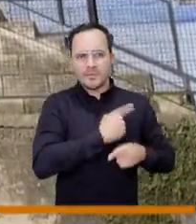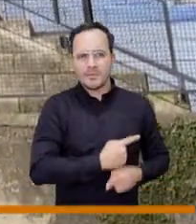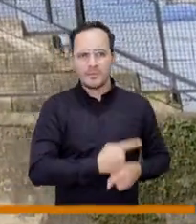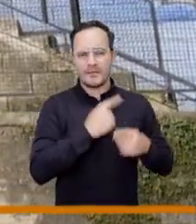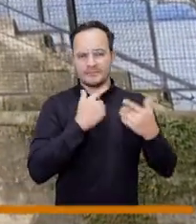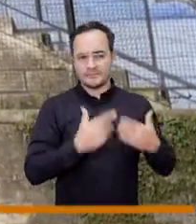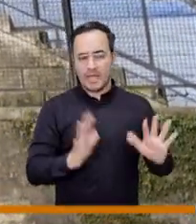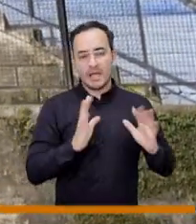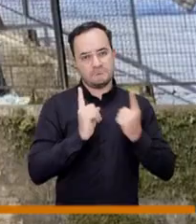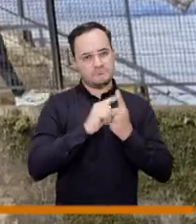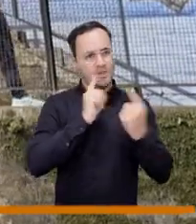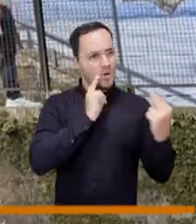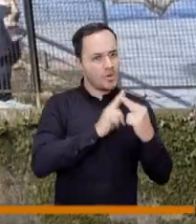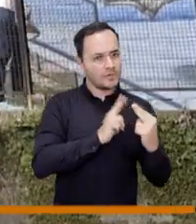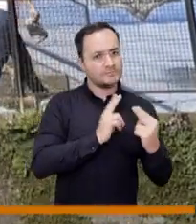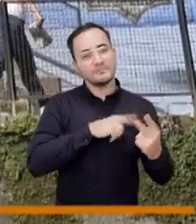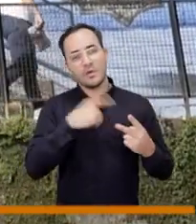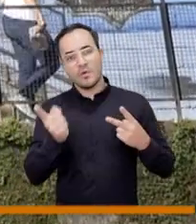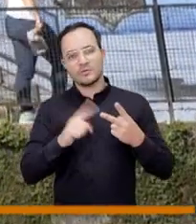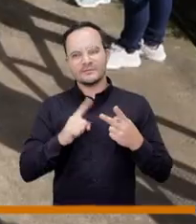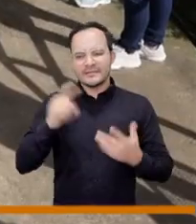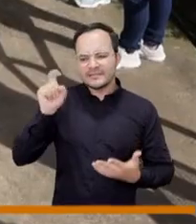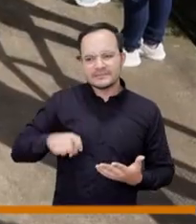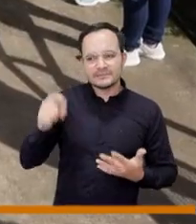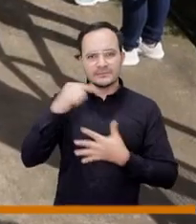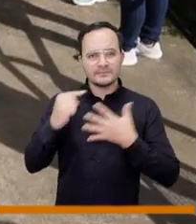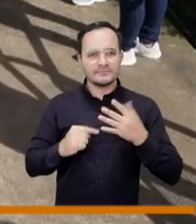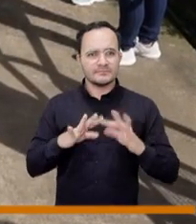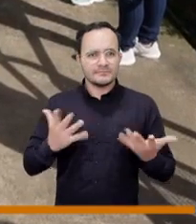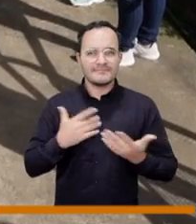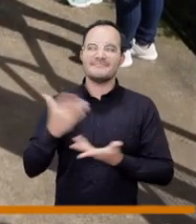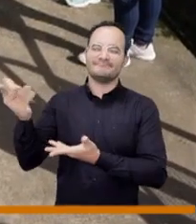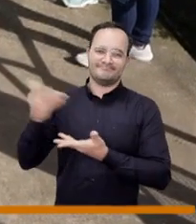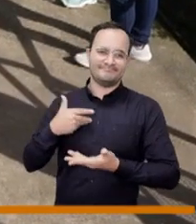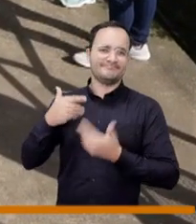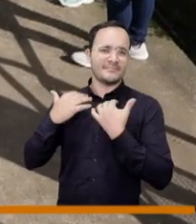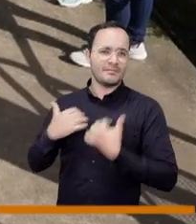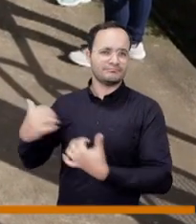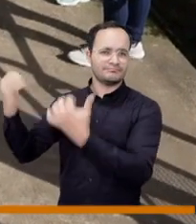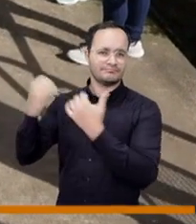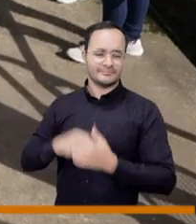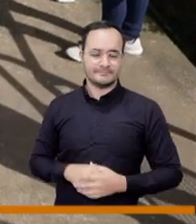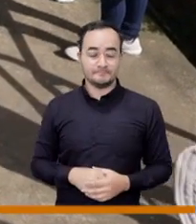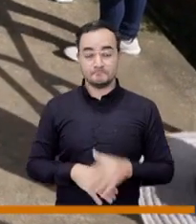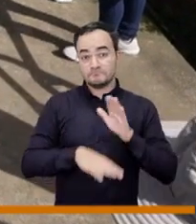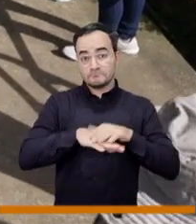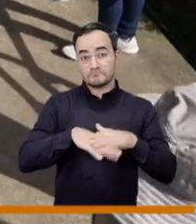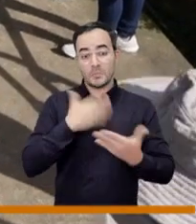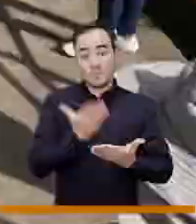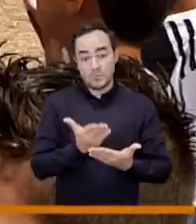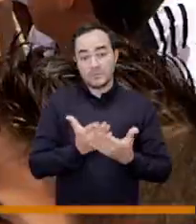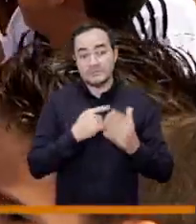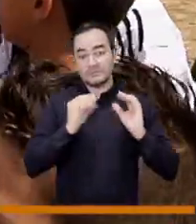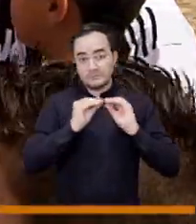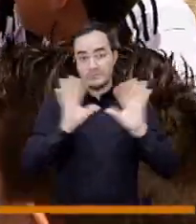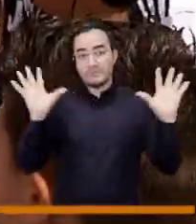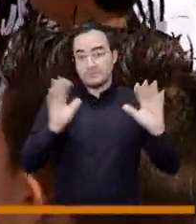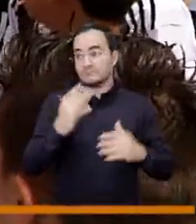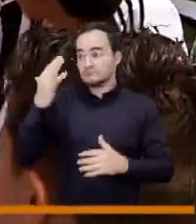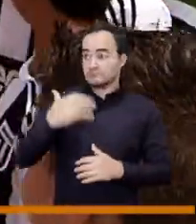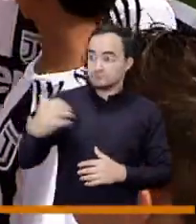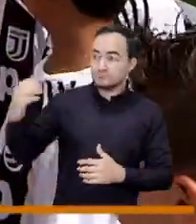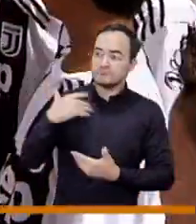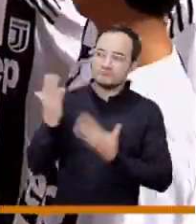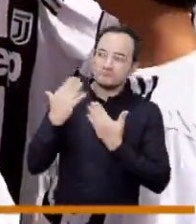secretaría a través de cada programa y cada proyecto y segundo lo que se requiere entonces la oportunidad de fortalecer los programas y los proyectos